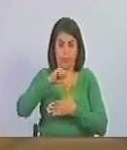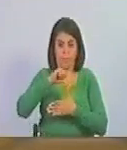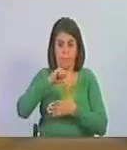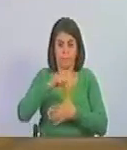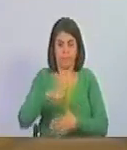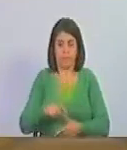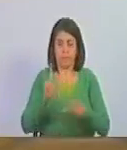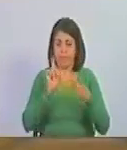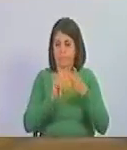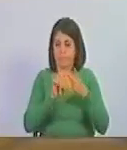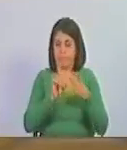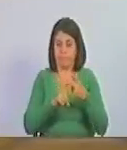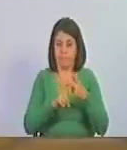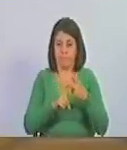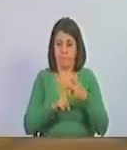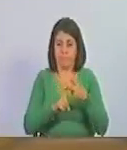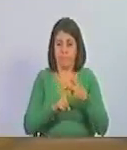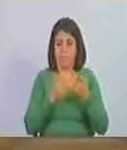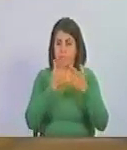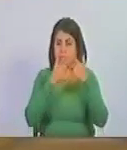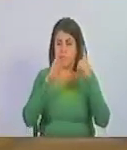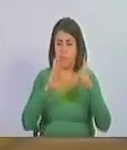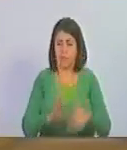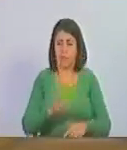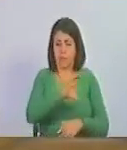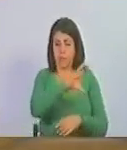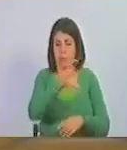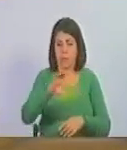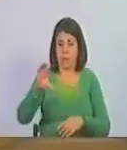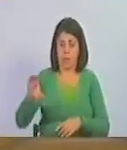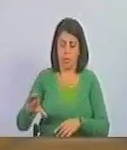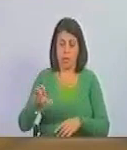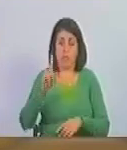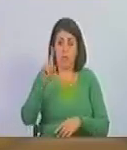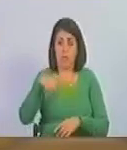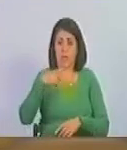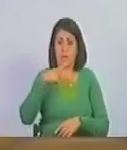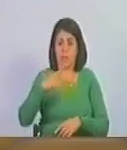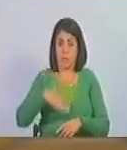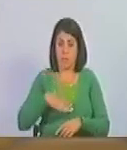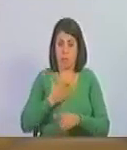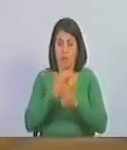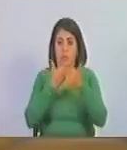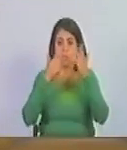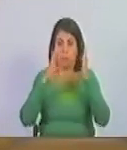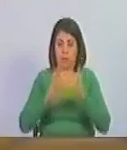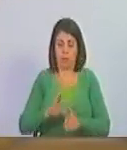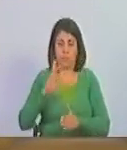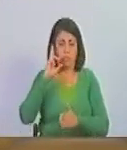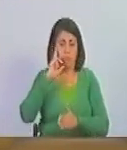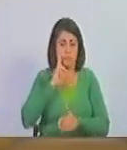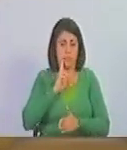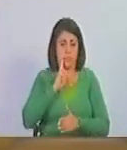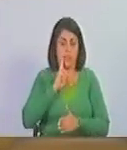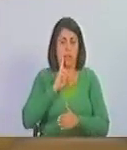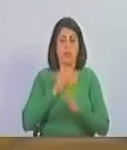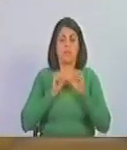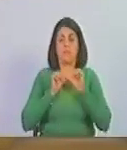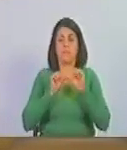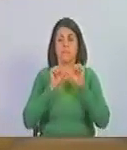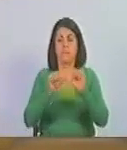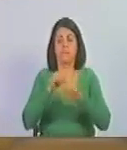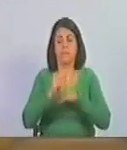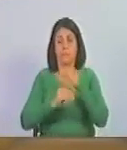segundo que con la liberación del Caribe en el occidente pudo el libertador Simón Bolívar continuar